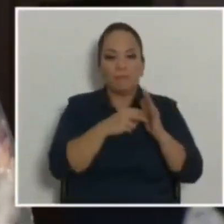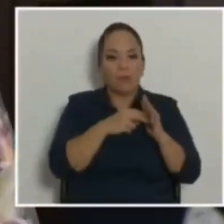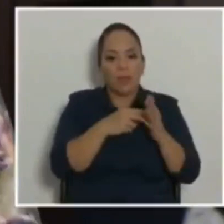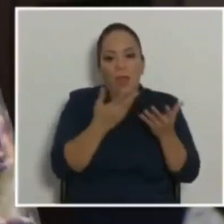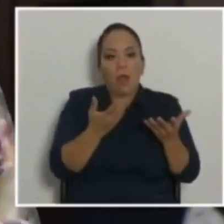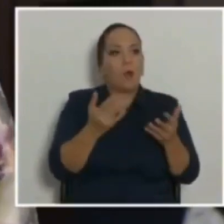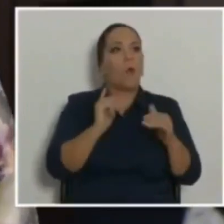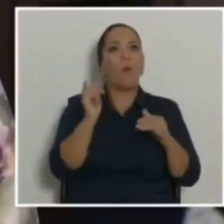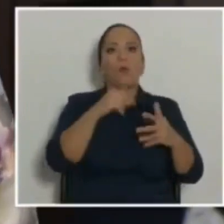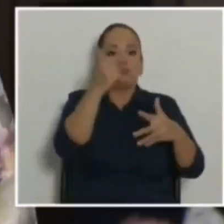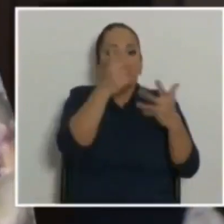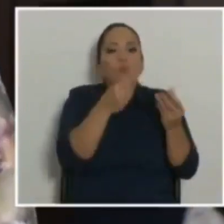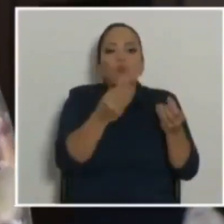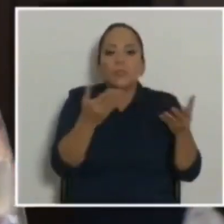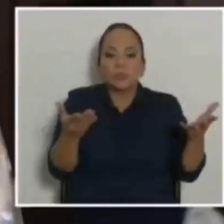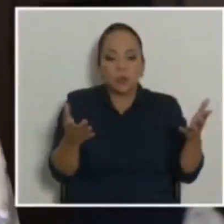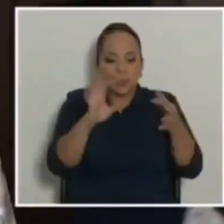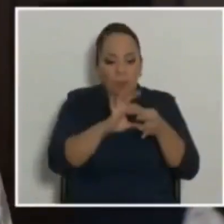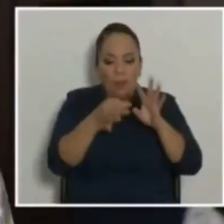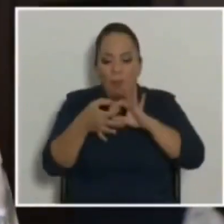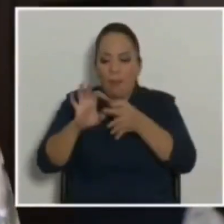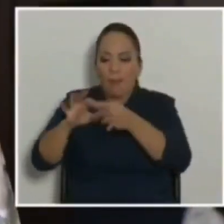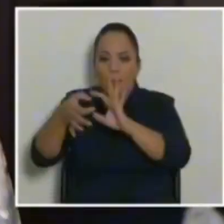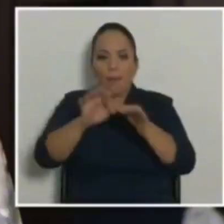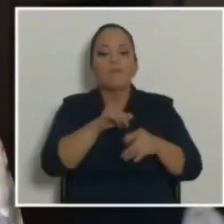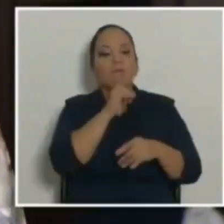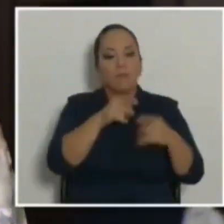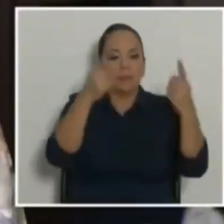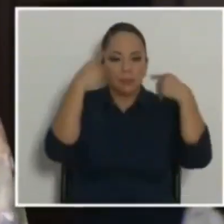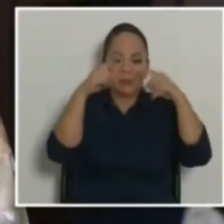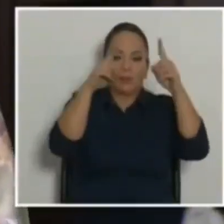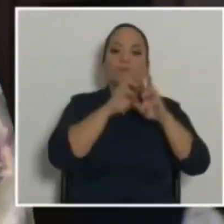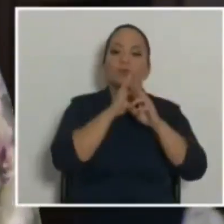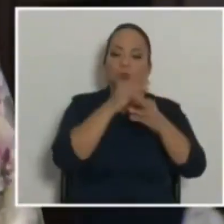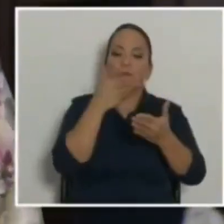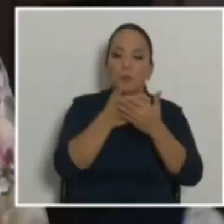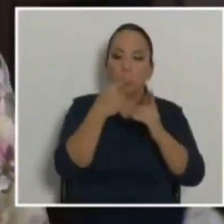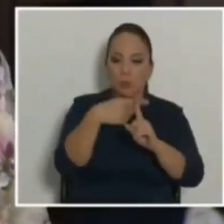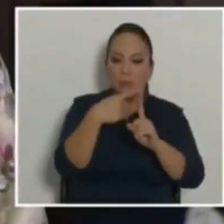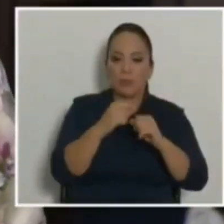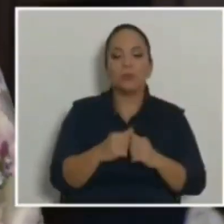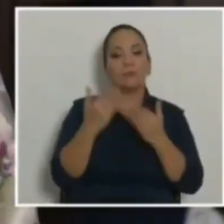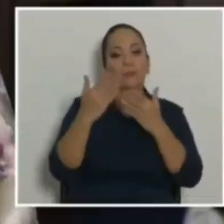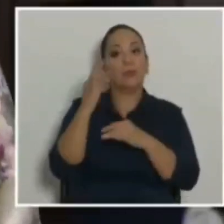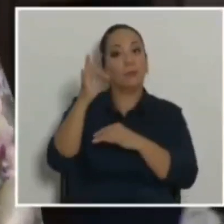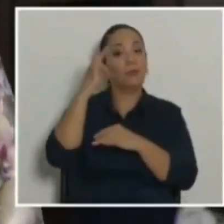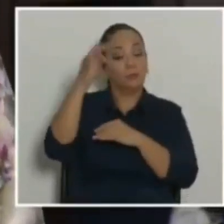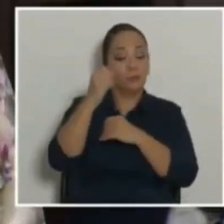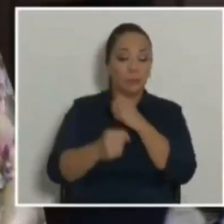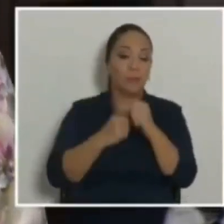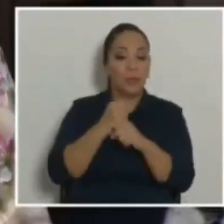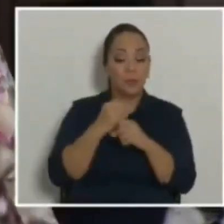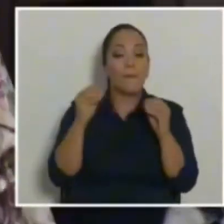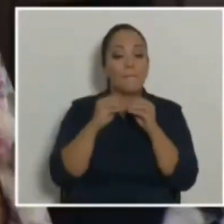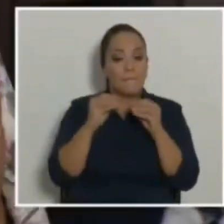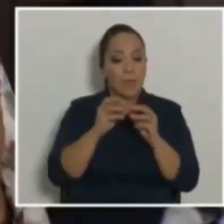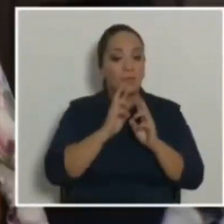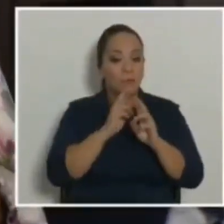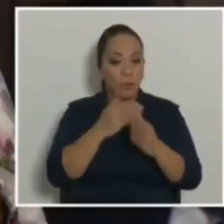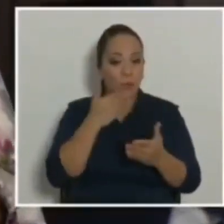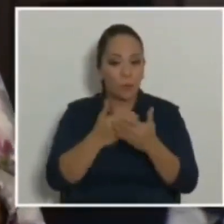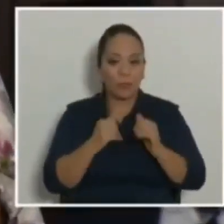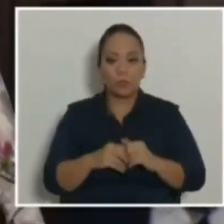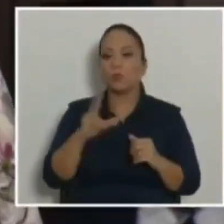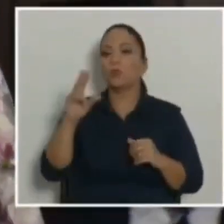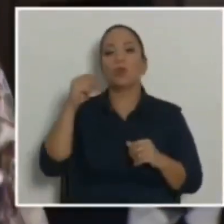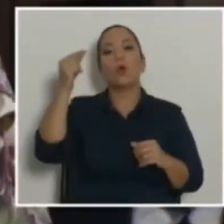fórmula que definitivamente ha dado resultados y esperamos que en los siguientes años siga dando más resultados, no para